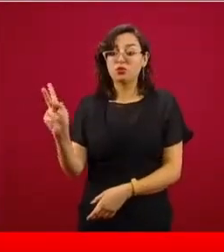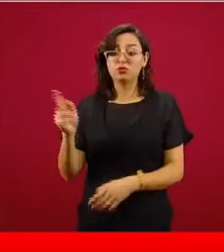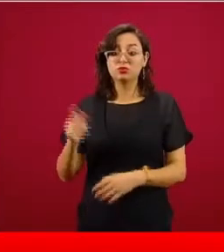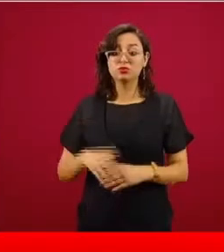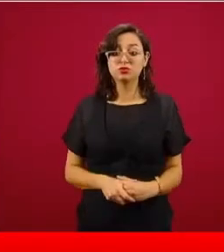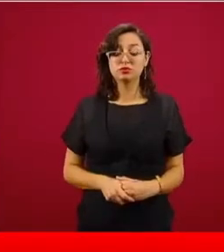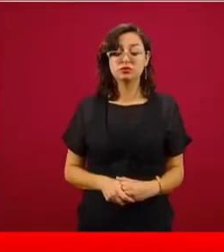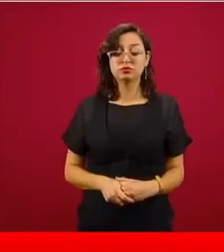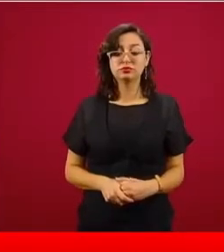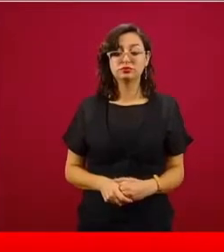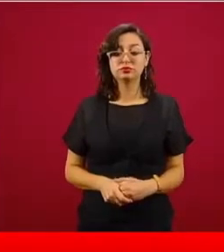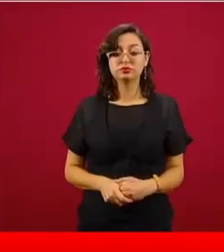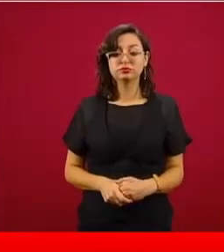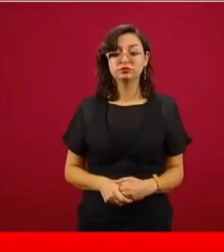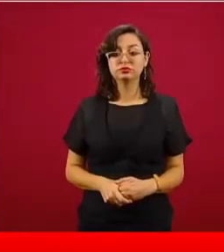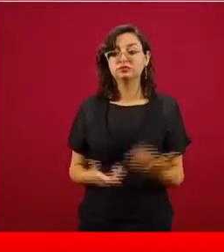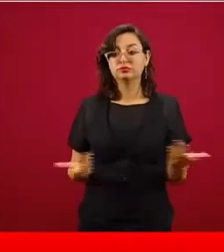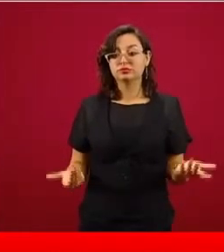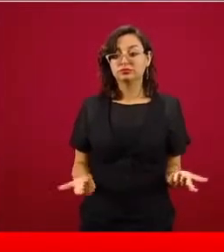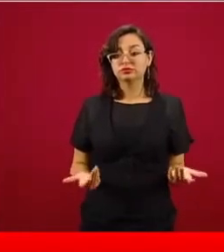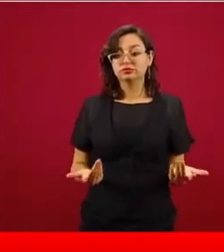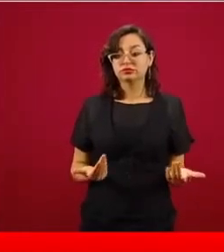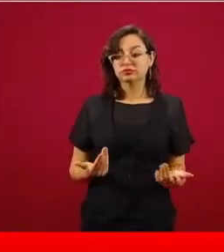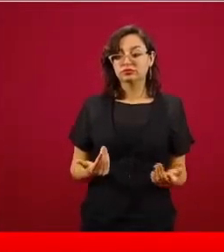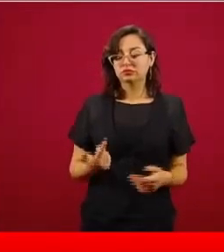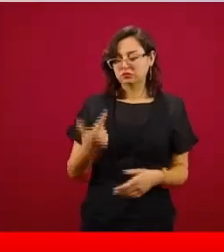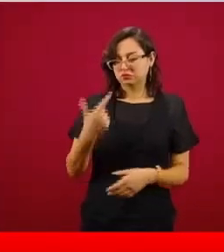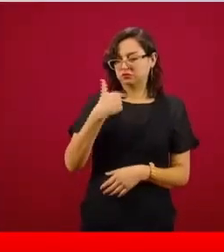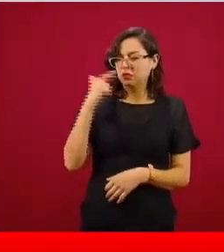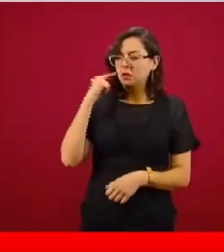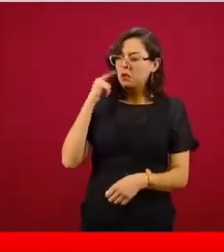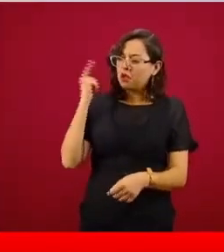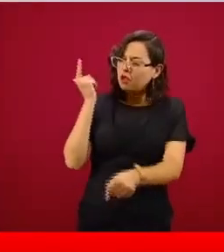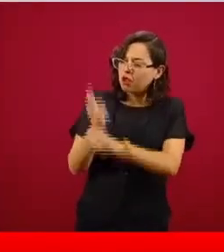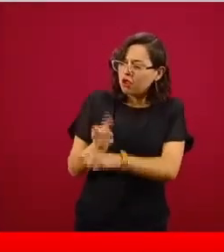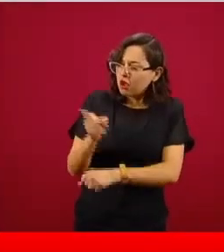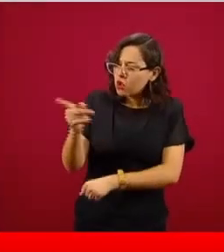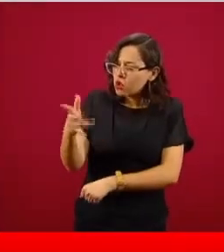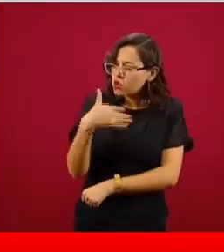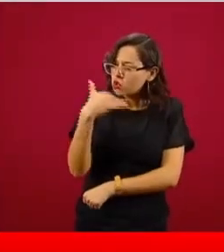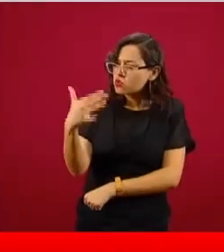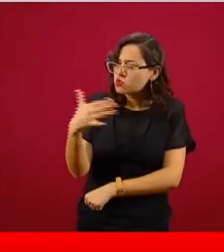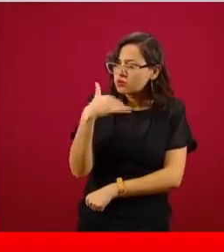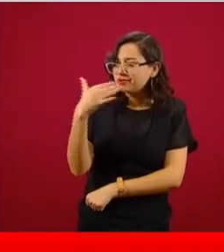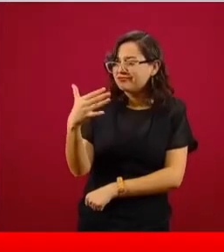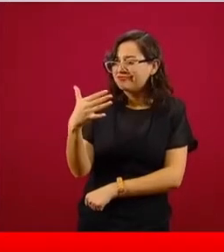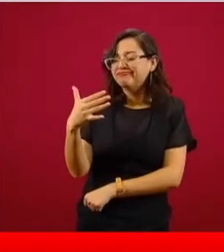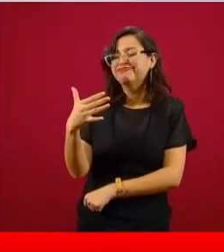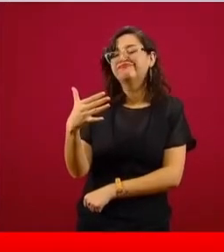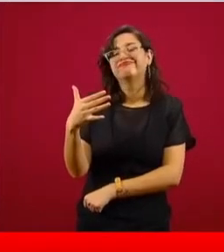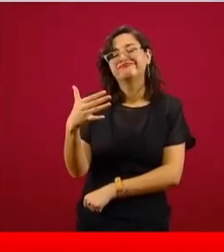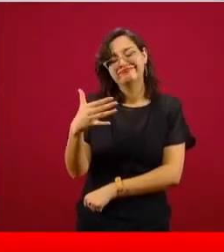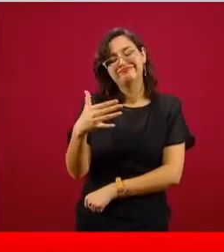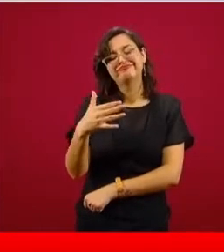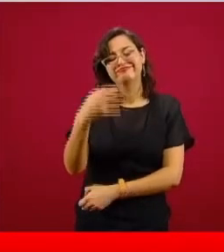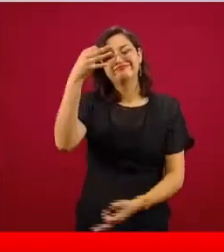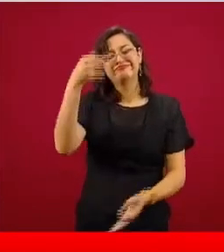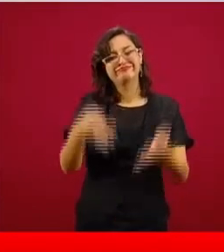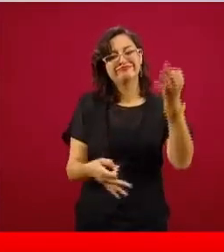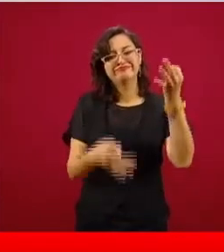Si yo tengo conocimiento de un acto de corrupción, de inmediato va a la fiscalía.